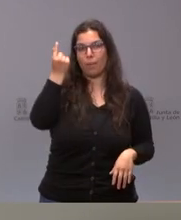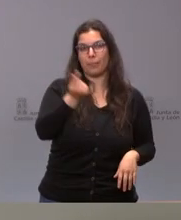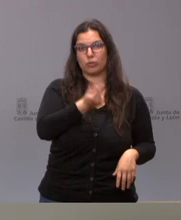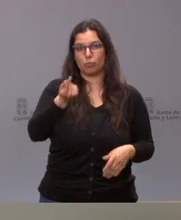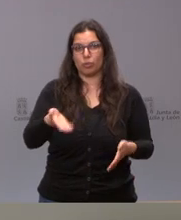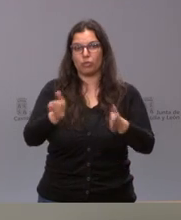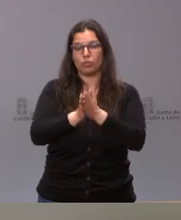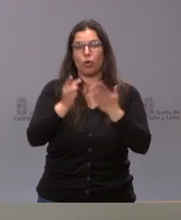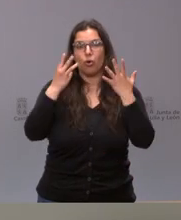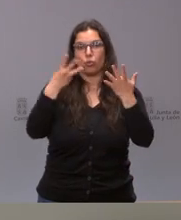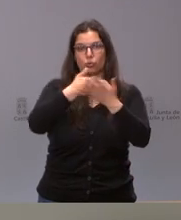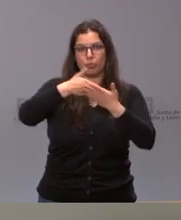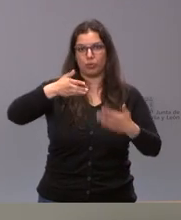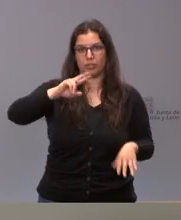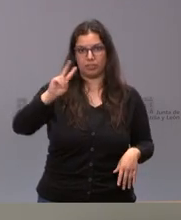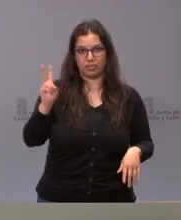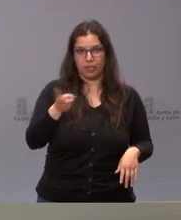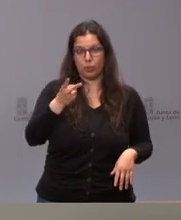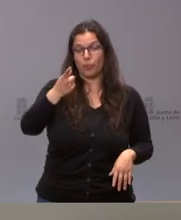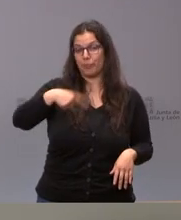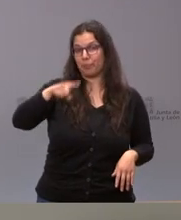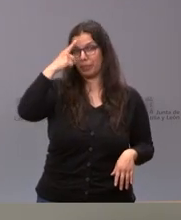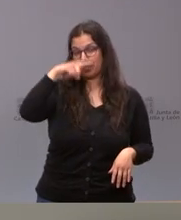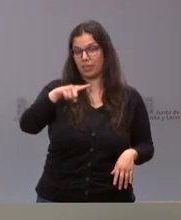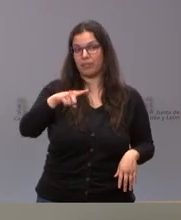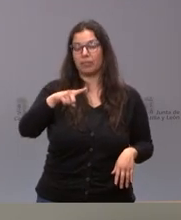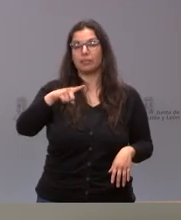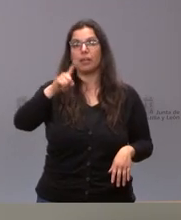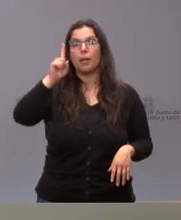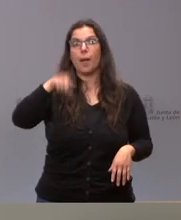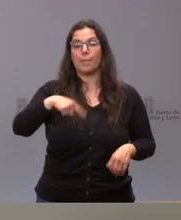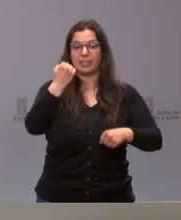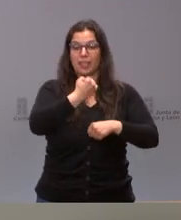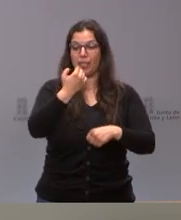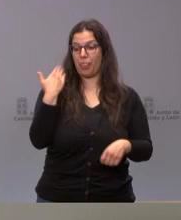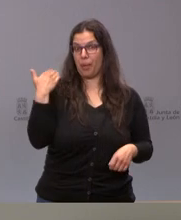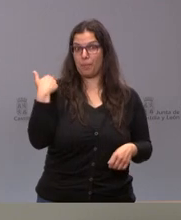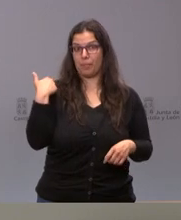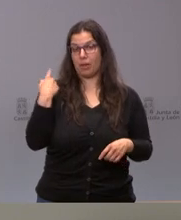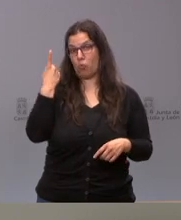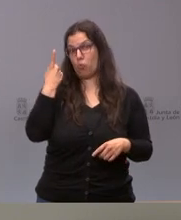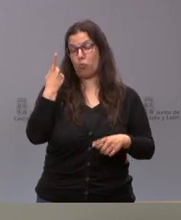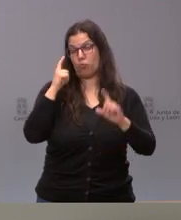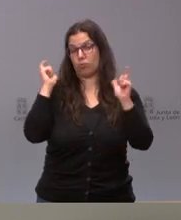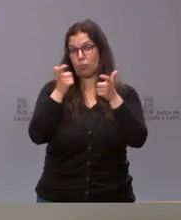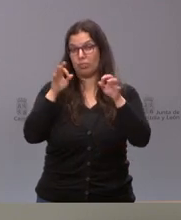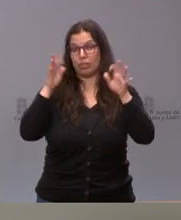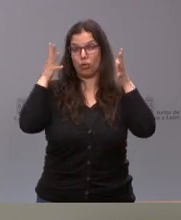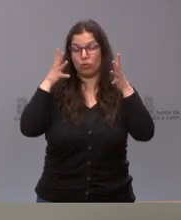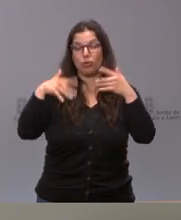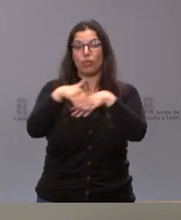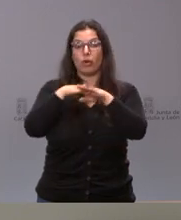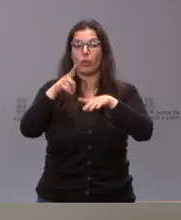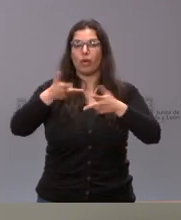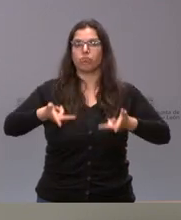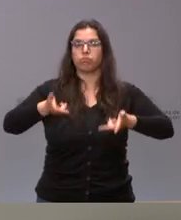8 millones de euros. Saben ustedes que en el mes de diciembre, en uno de los Consejos de Gobierno, se autorizaron dos importantes